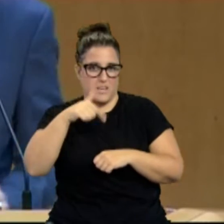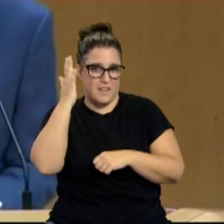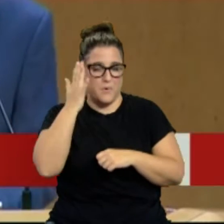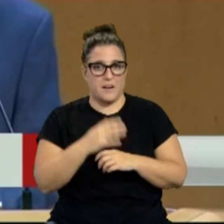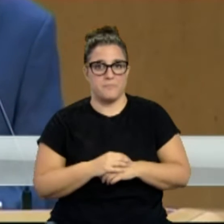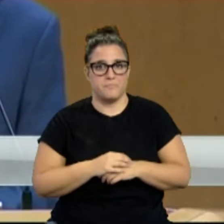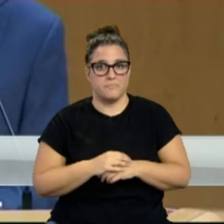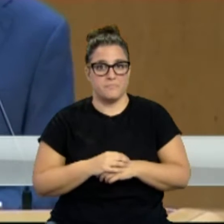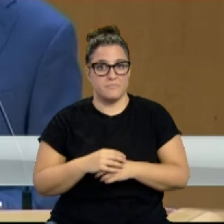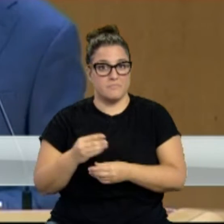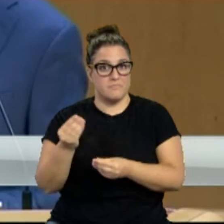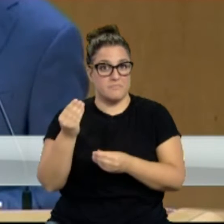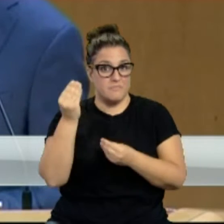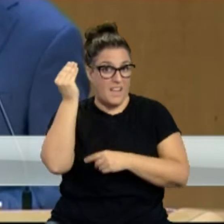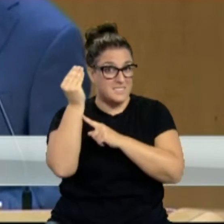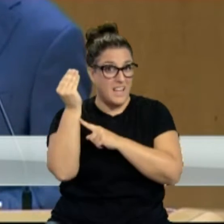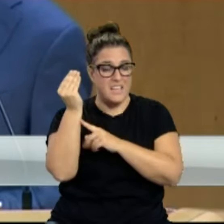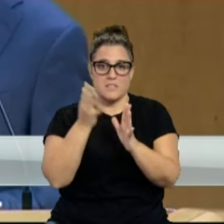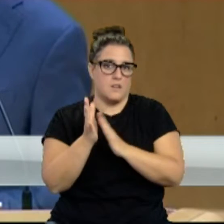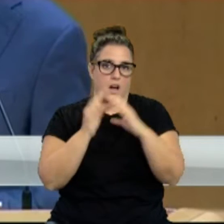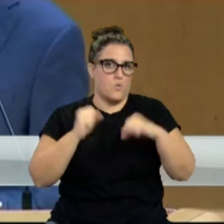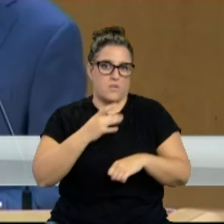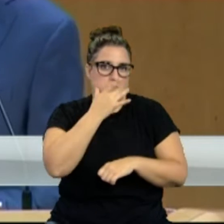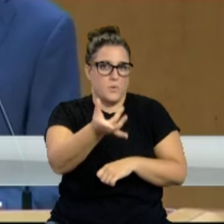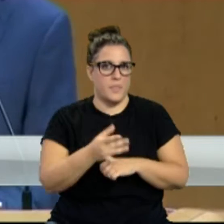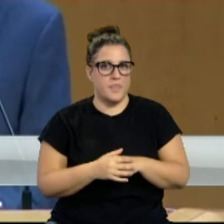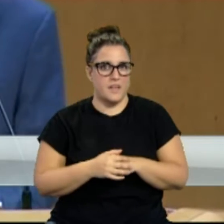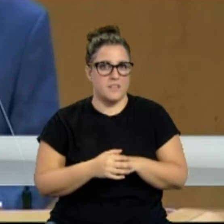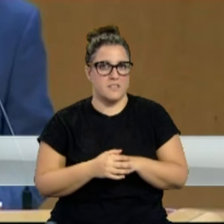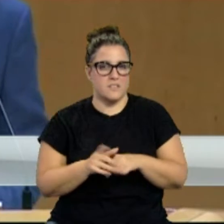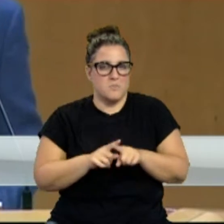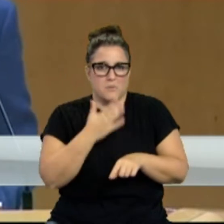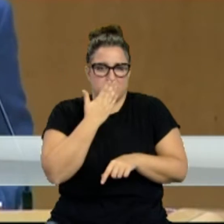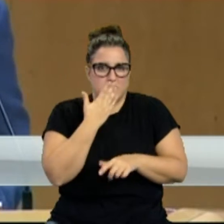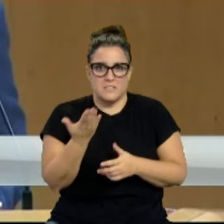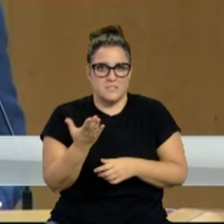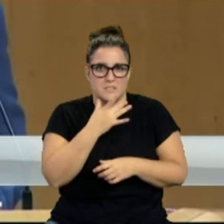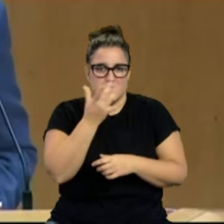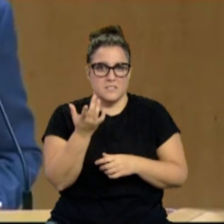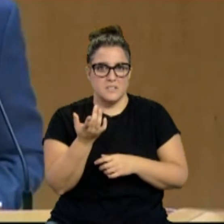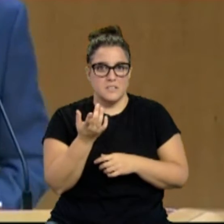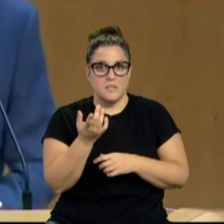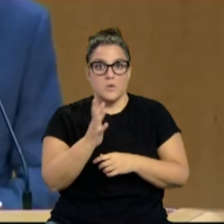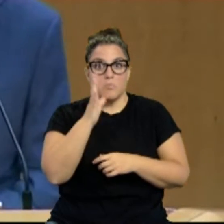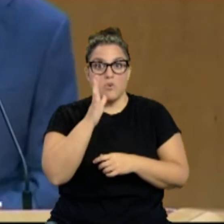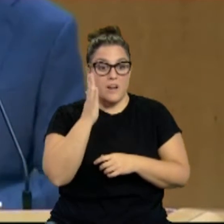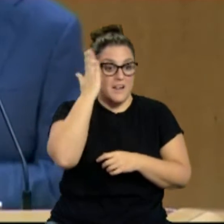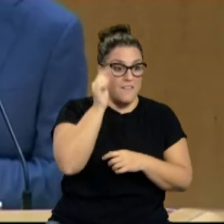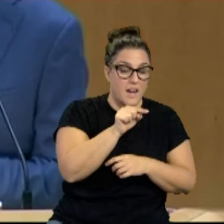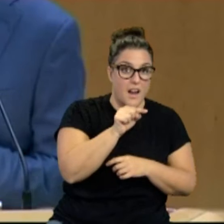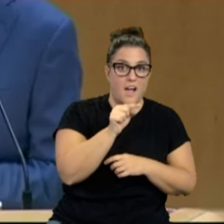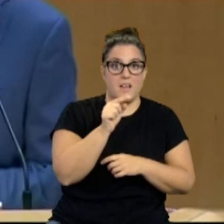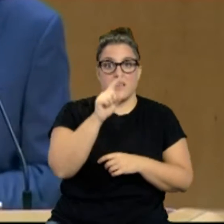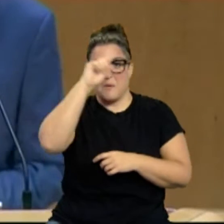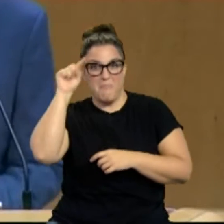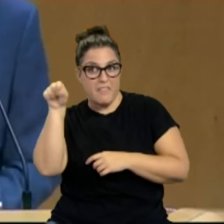Este es el acuerdo de la infamia, el acuerdo de la humillación. Tanto en Navarra como en Madrid, los que han